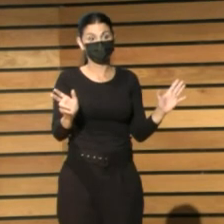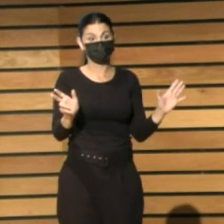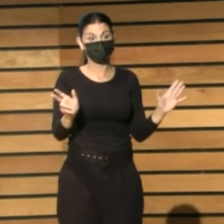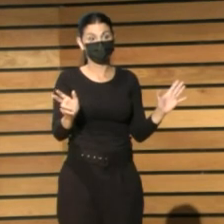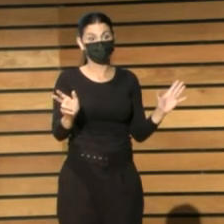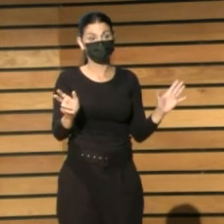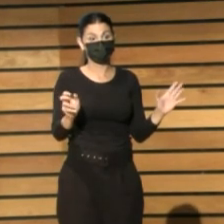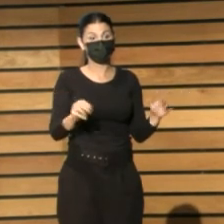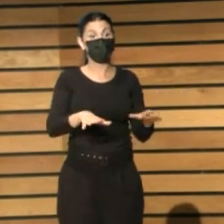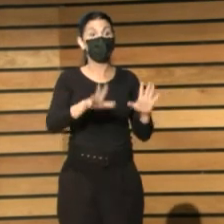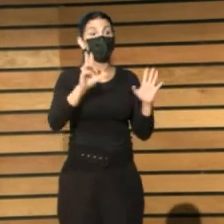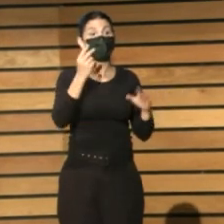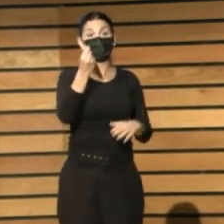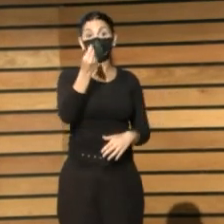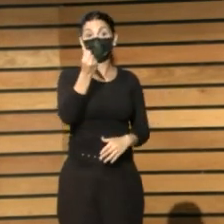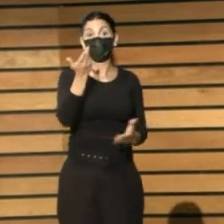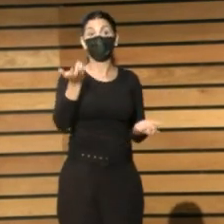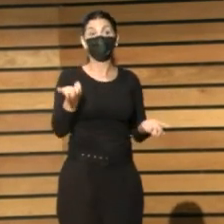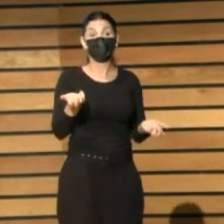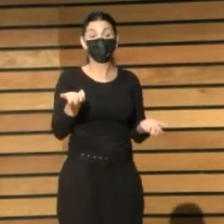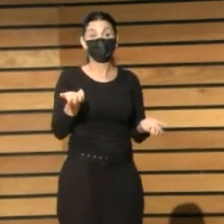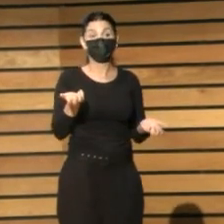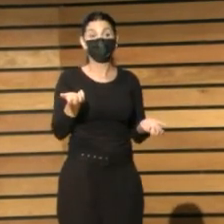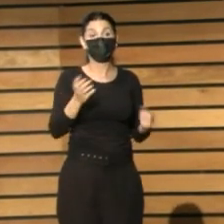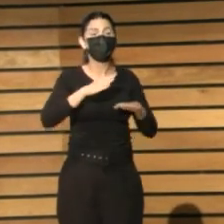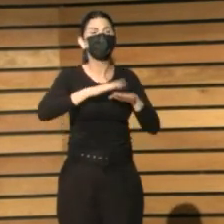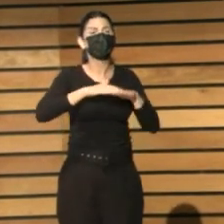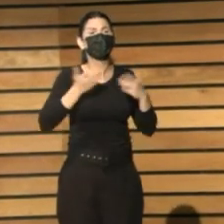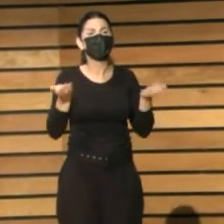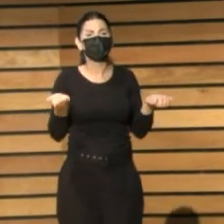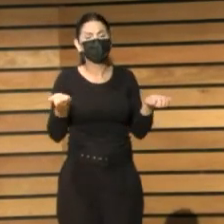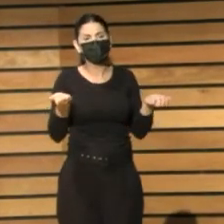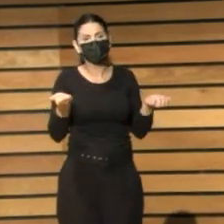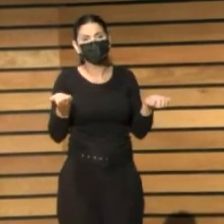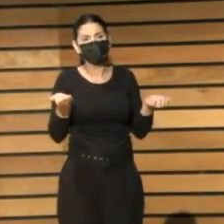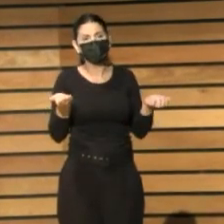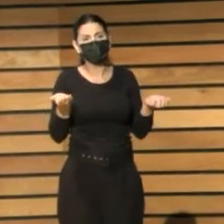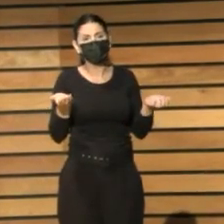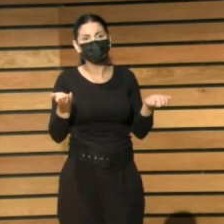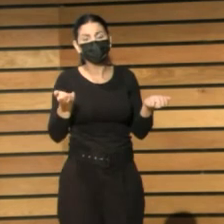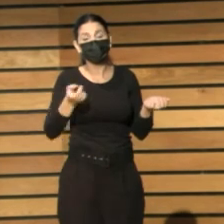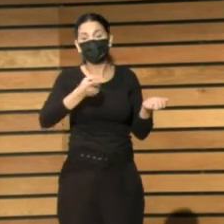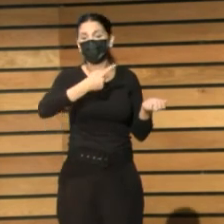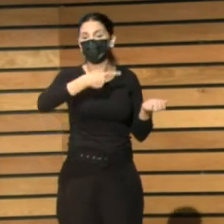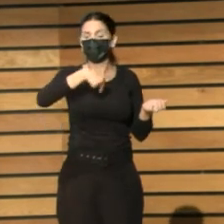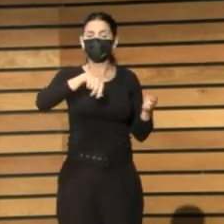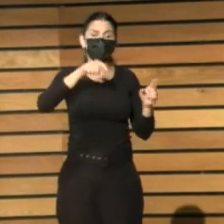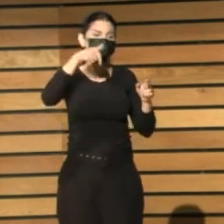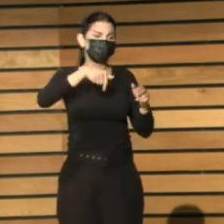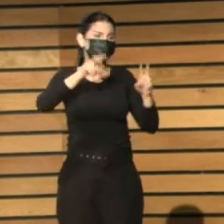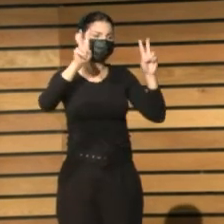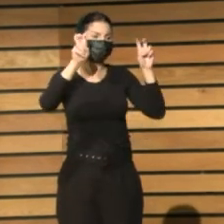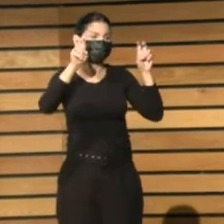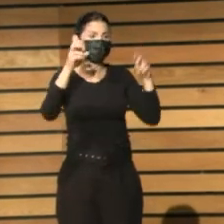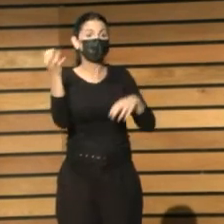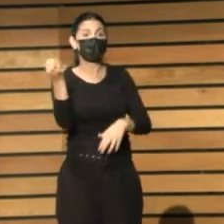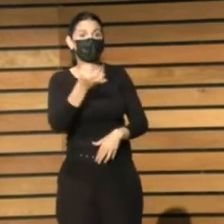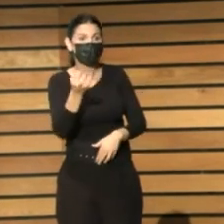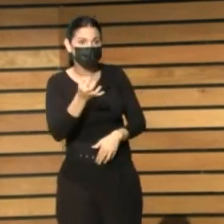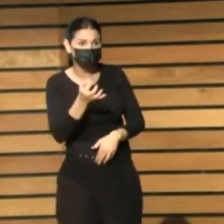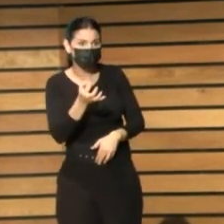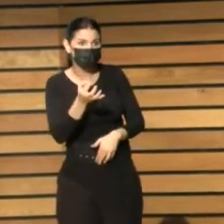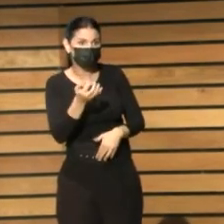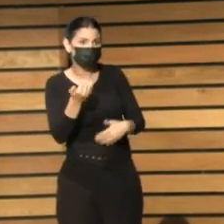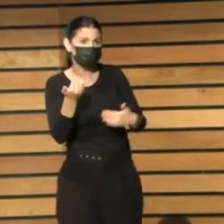pero el dinero tiene que ser saber para qué aquí estamos hablando del qué y en lo